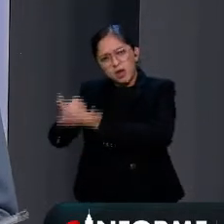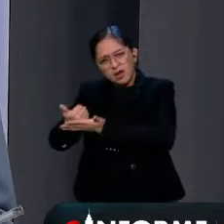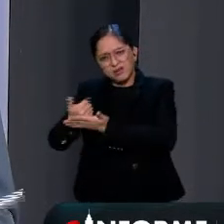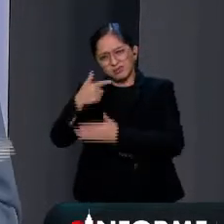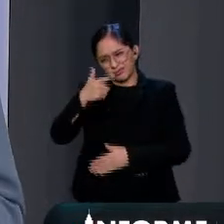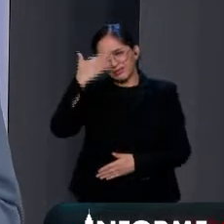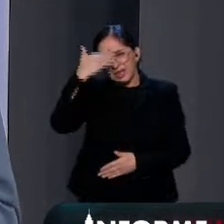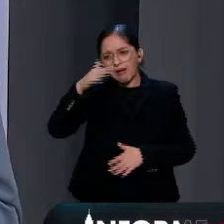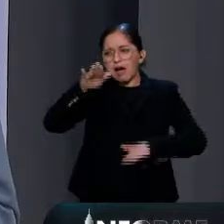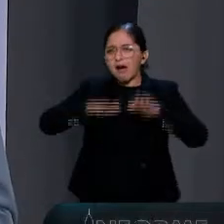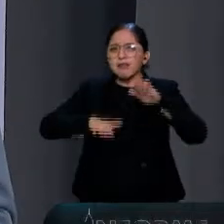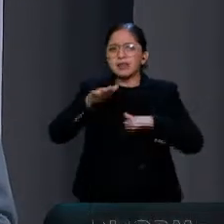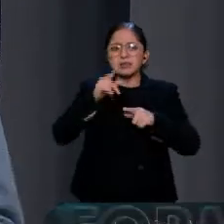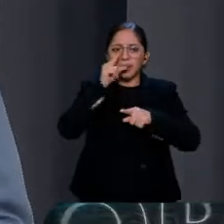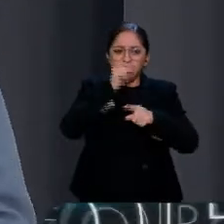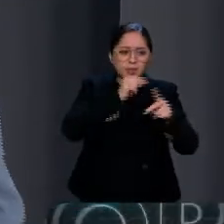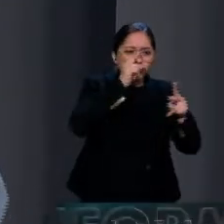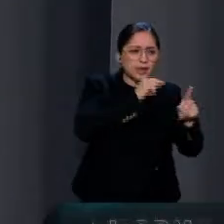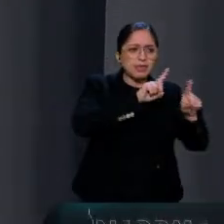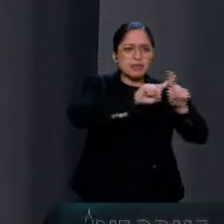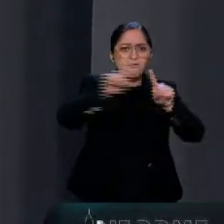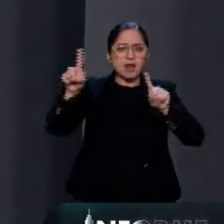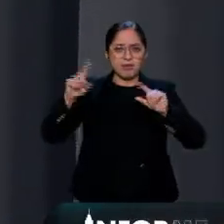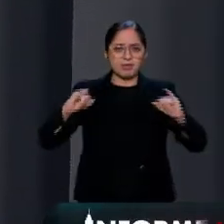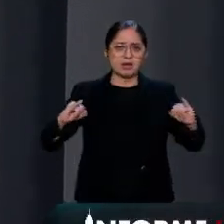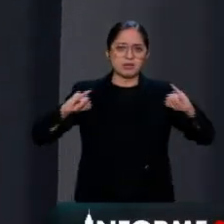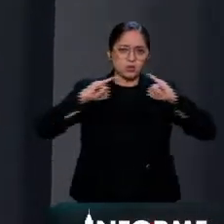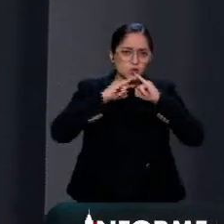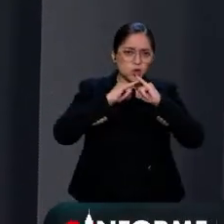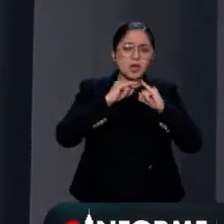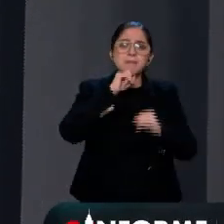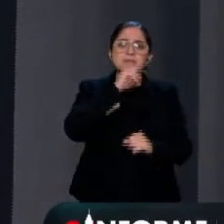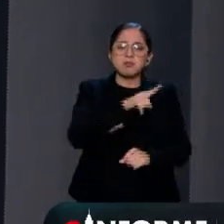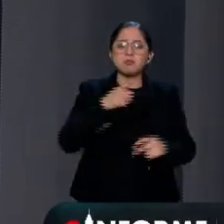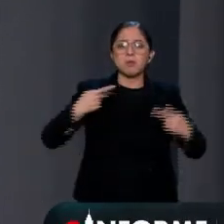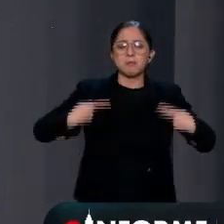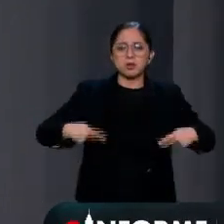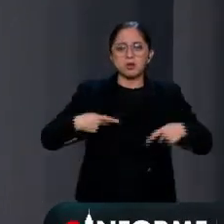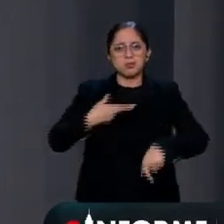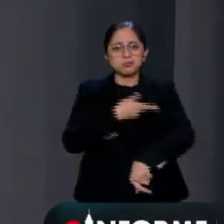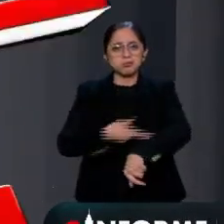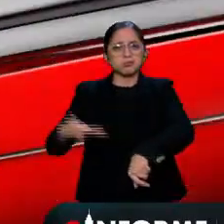que se plantean en distintas instituciones y poderes que operan el sistema de justicia.